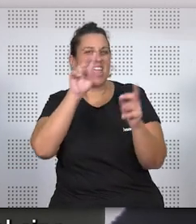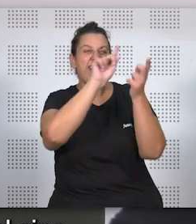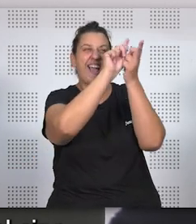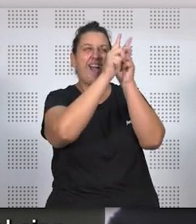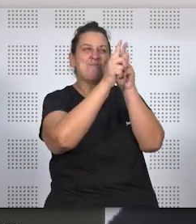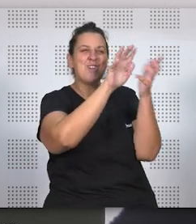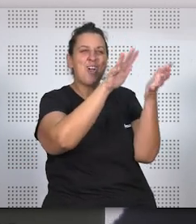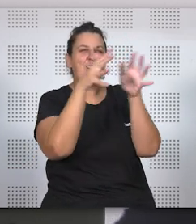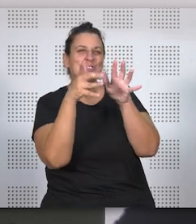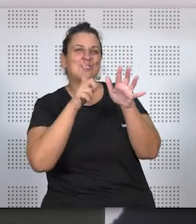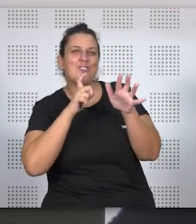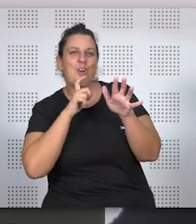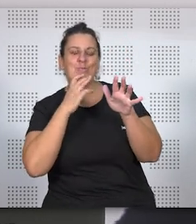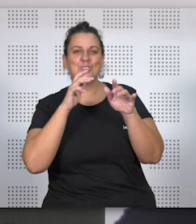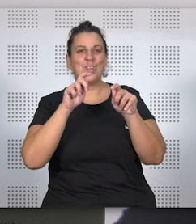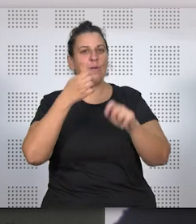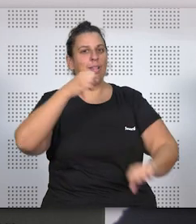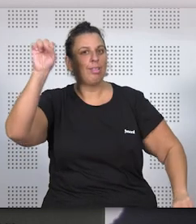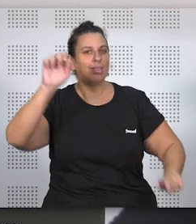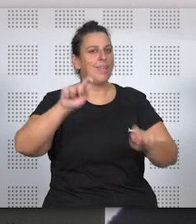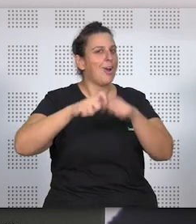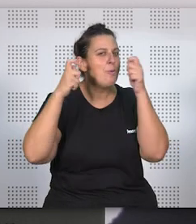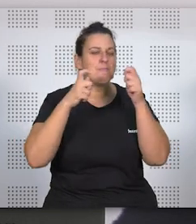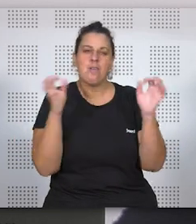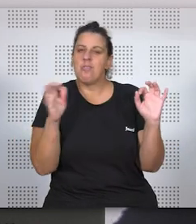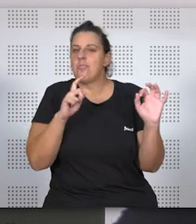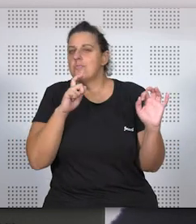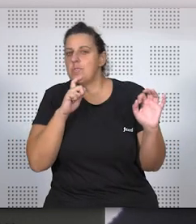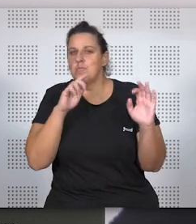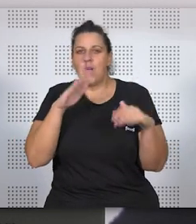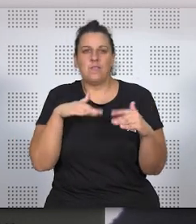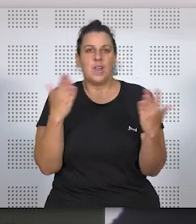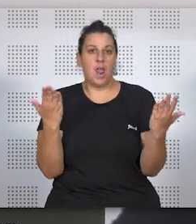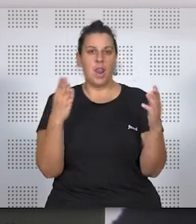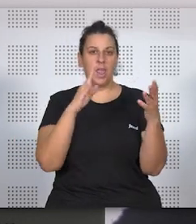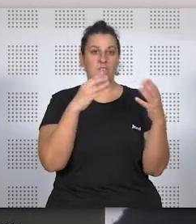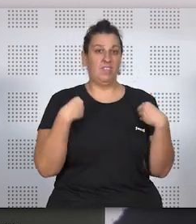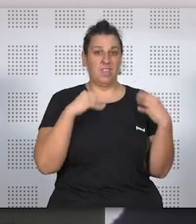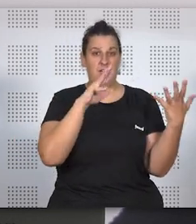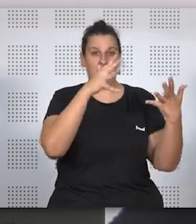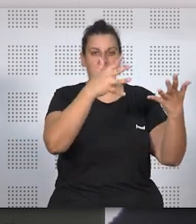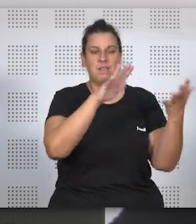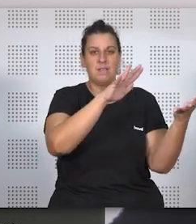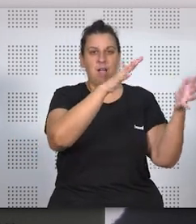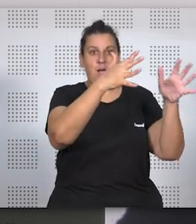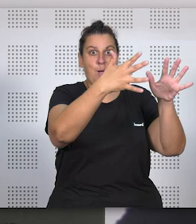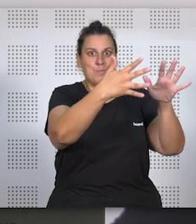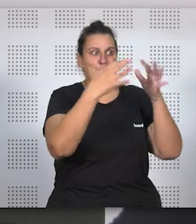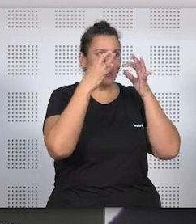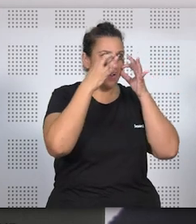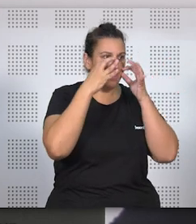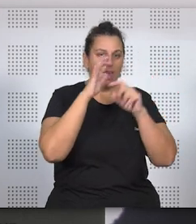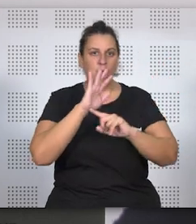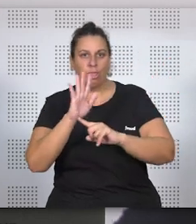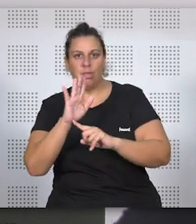cambios, si rompen con ellos o cómo en definitiva interactúan con esa realidad